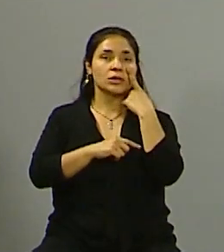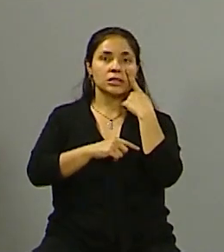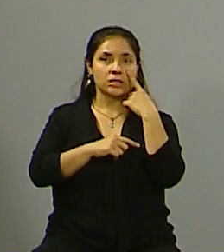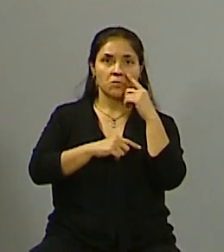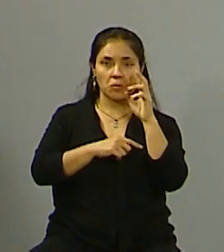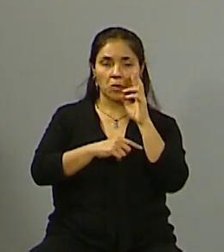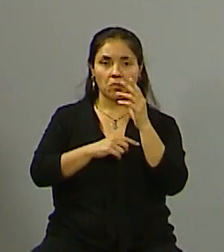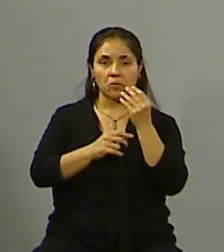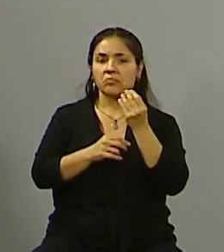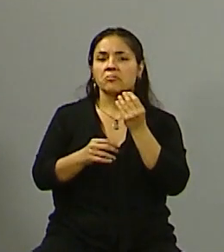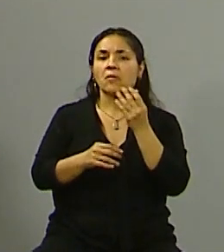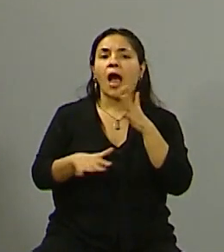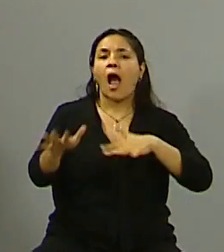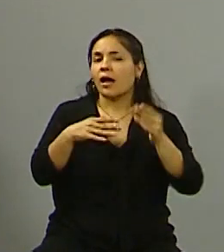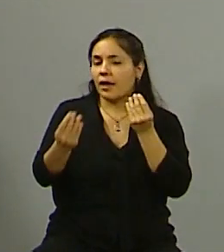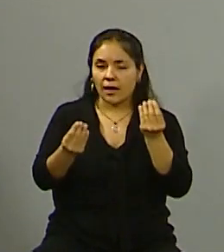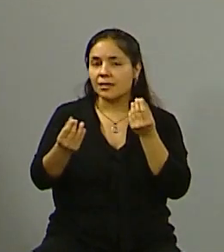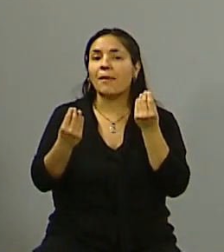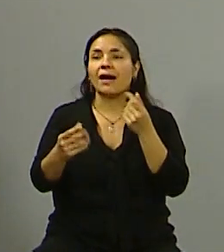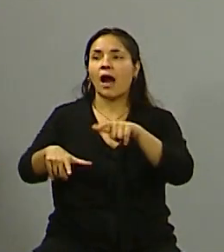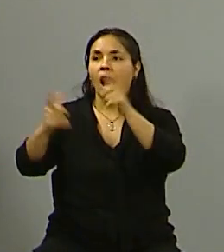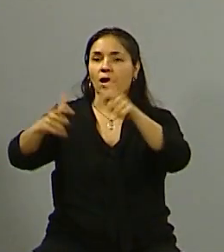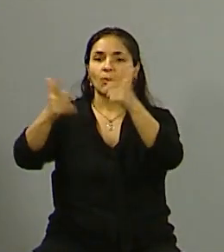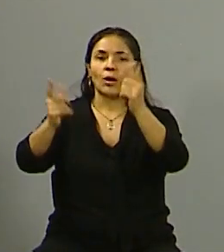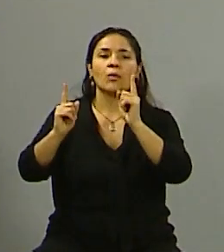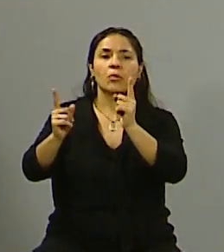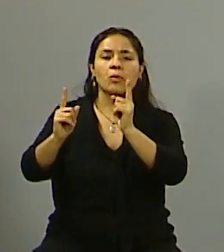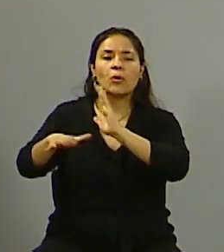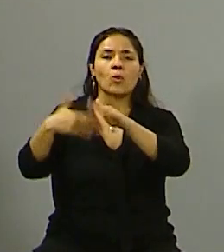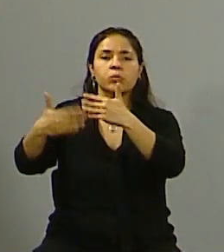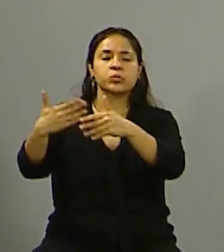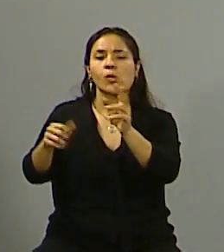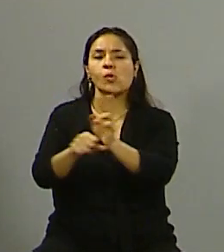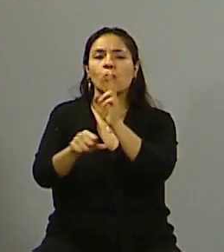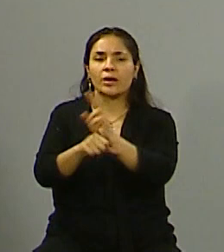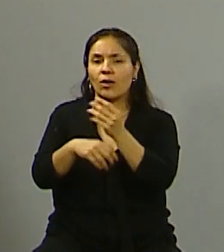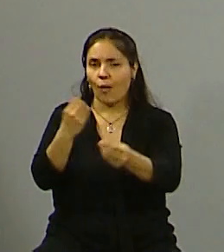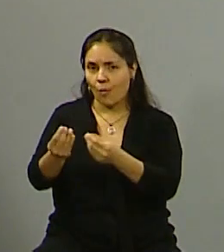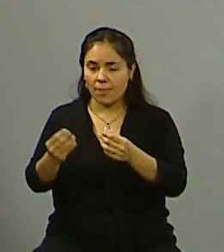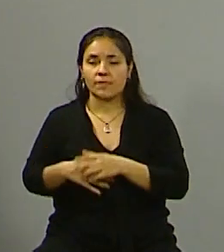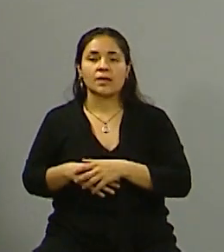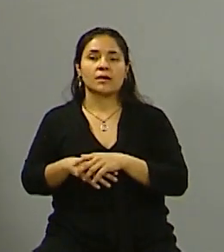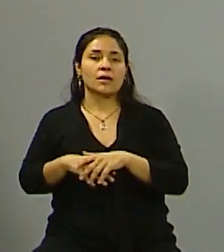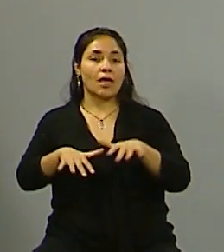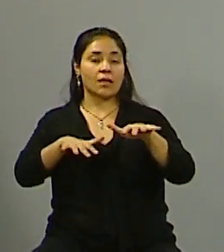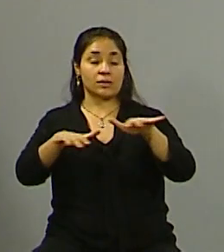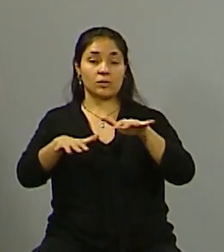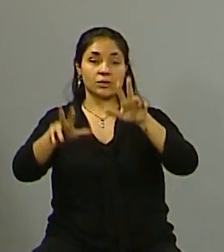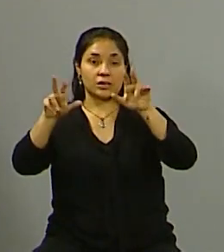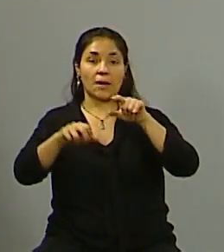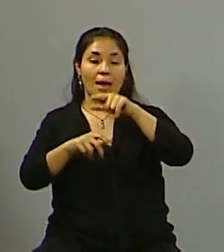siga muy presente en las calles y en las veredas de Godoy Cruz? La situación del arbolado es